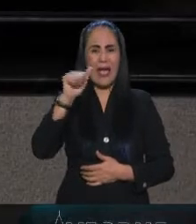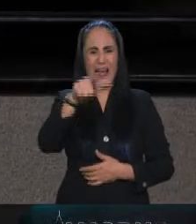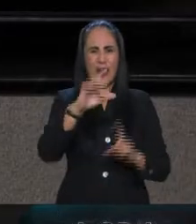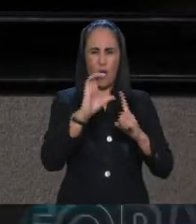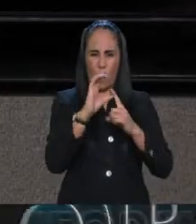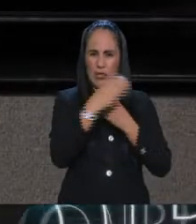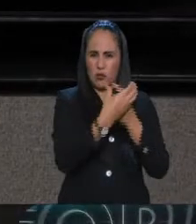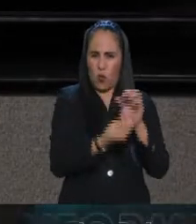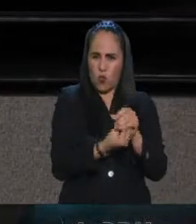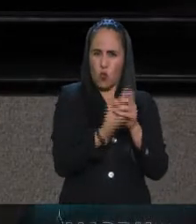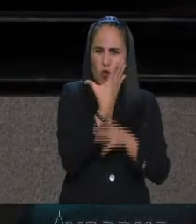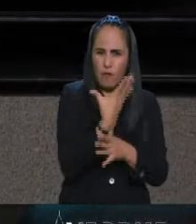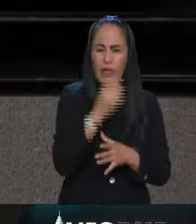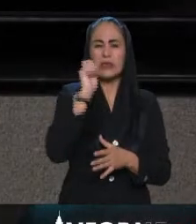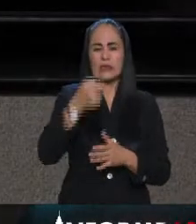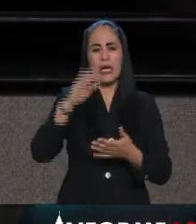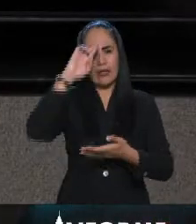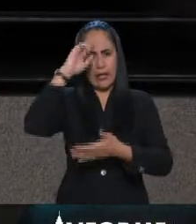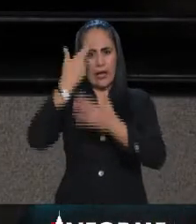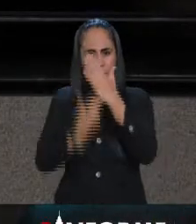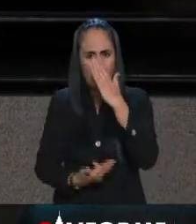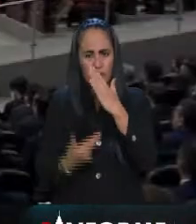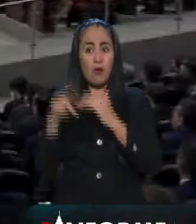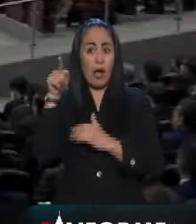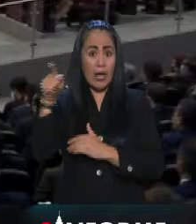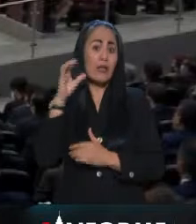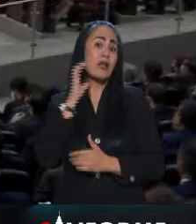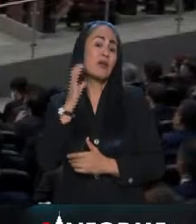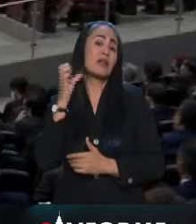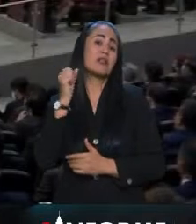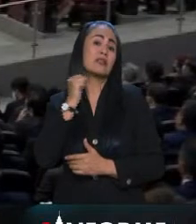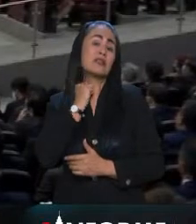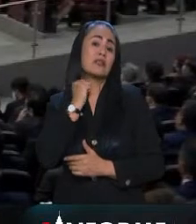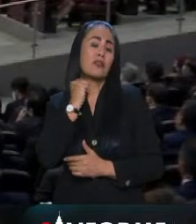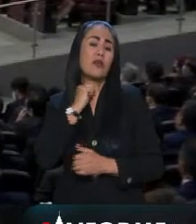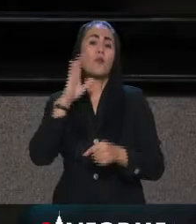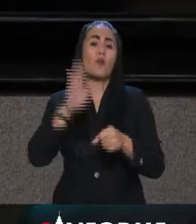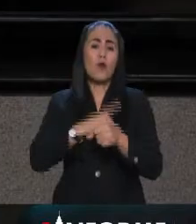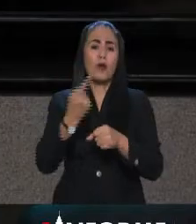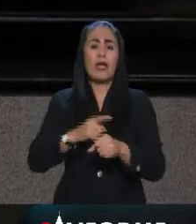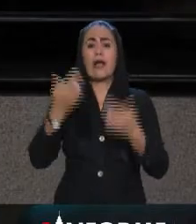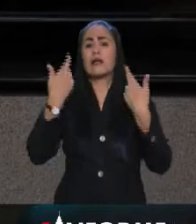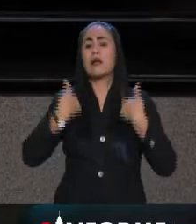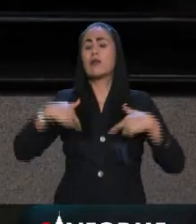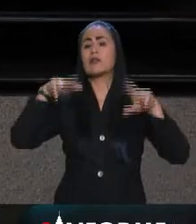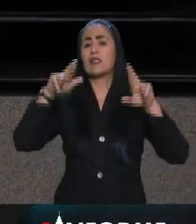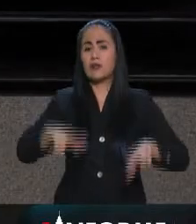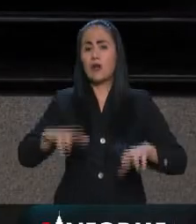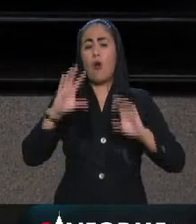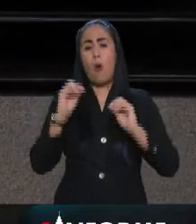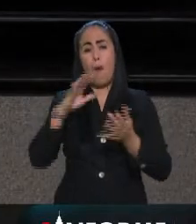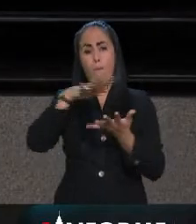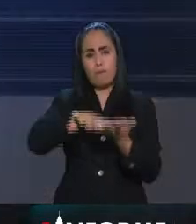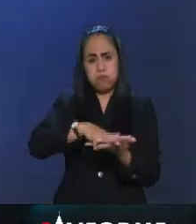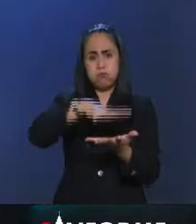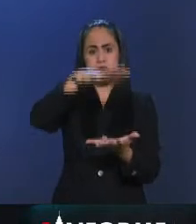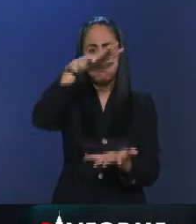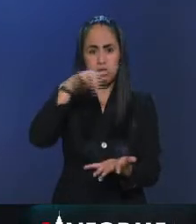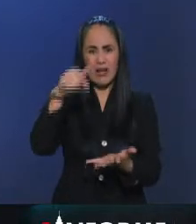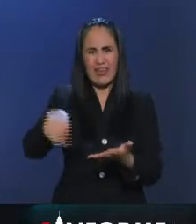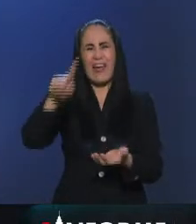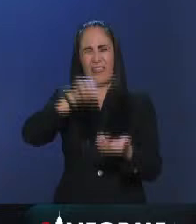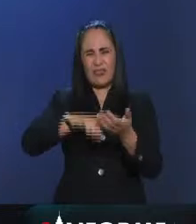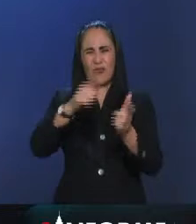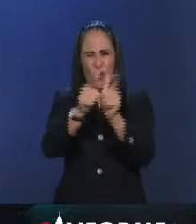violentó el reglamento de la Cámara Alta al no respetar la representatividad o mayoría dentro del grupo parlamentario. Para